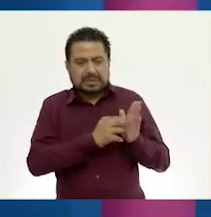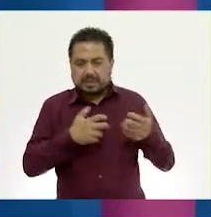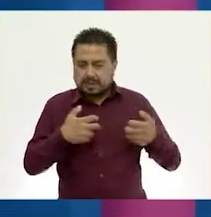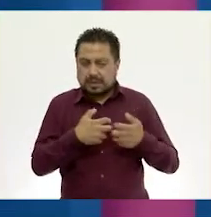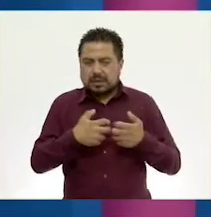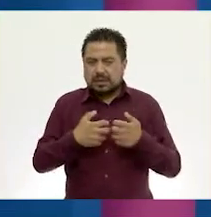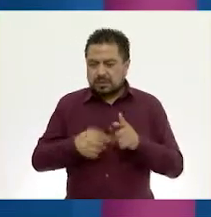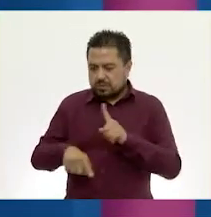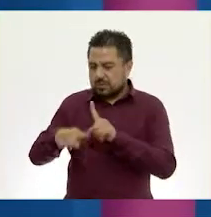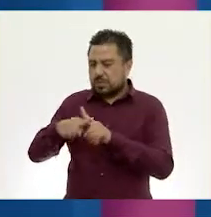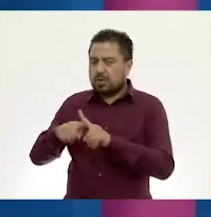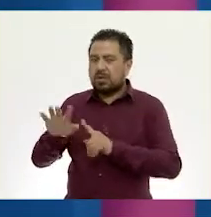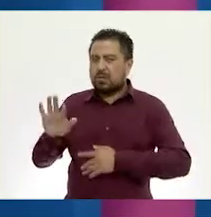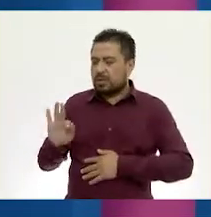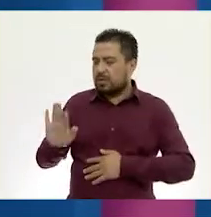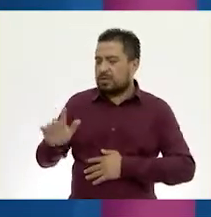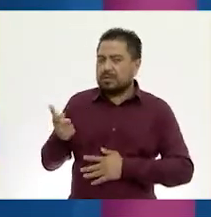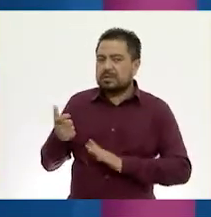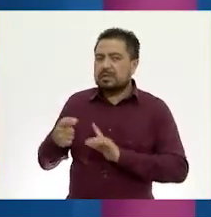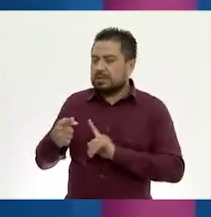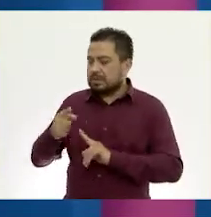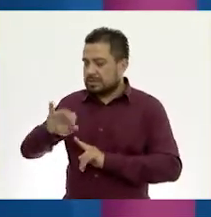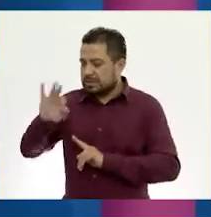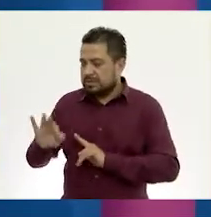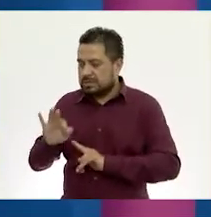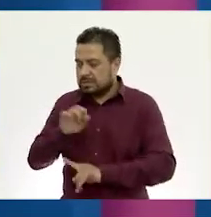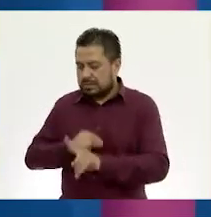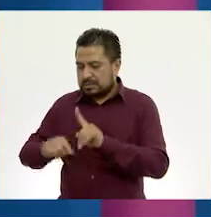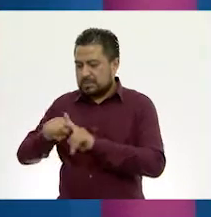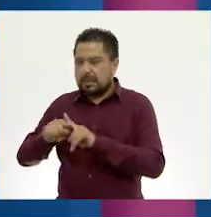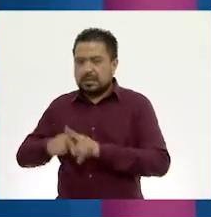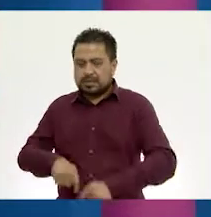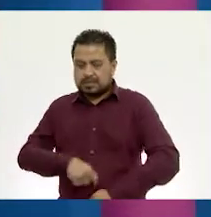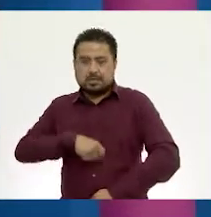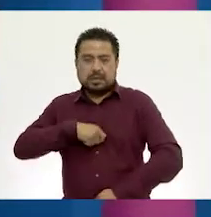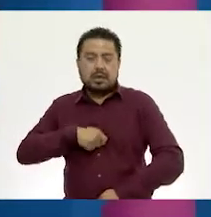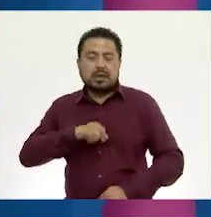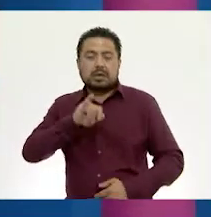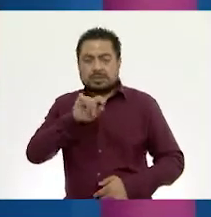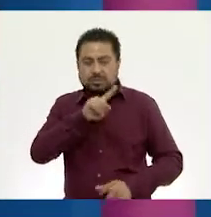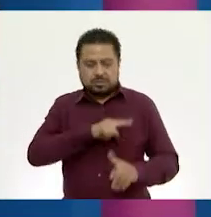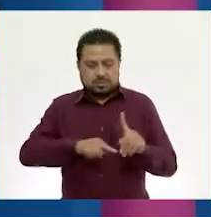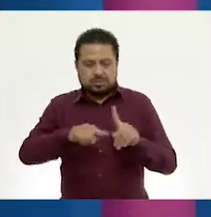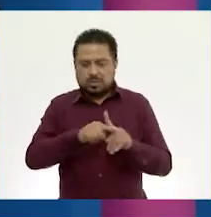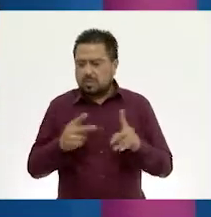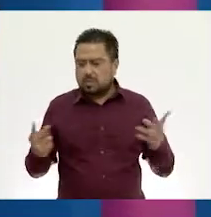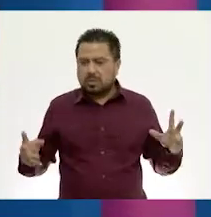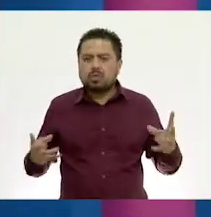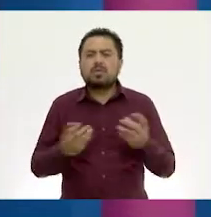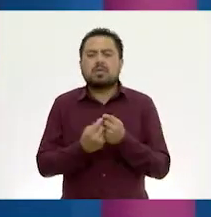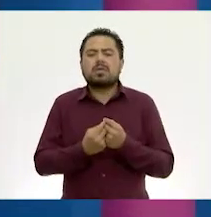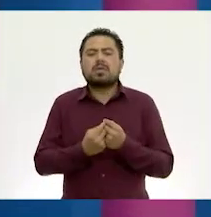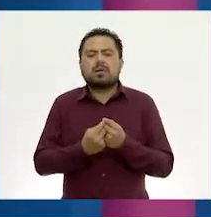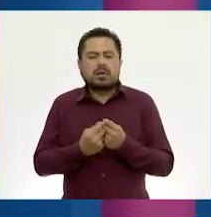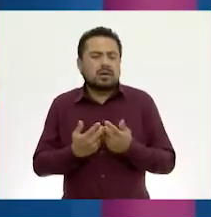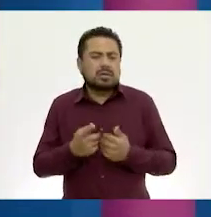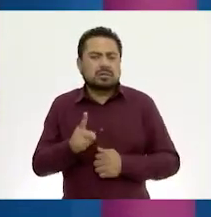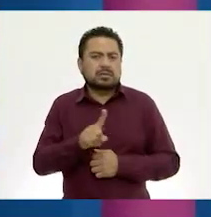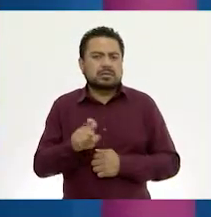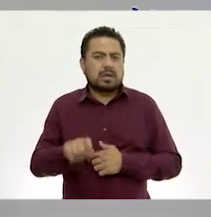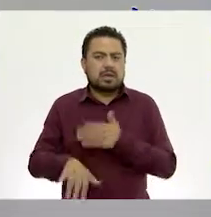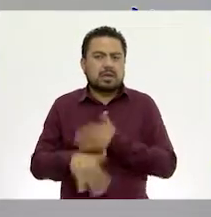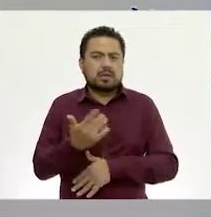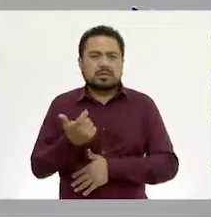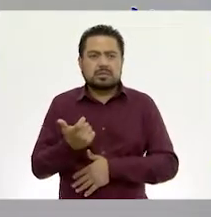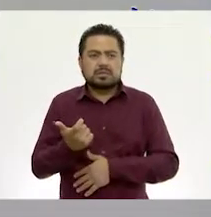y sumando los 45 pesos que se ahorró de la chamarra. Entonces, si lo sumamos, eso nos da 115